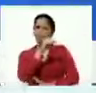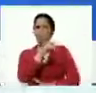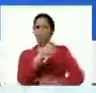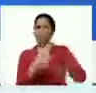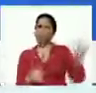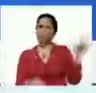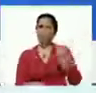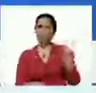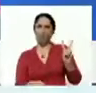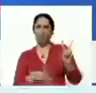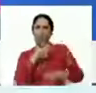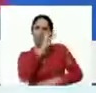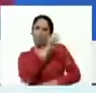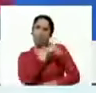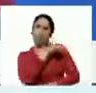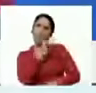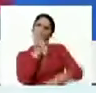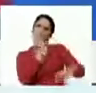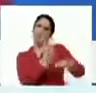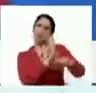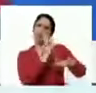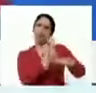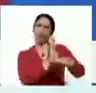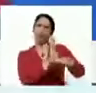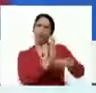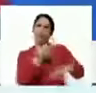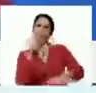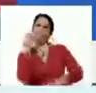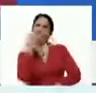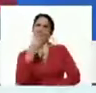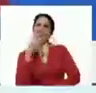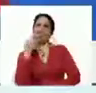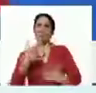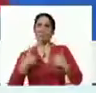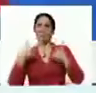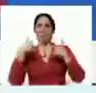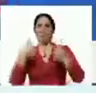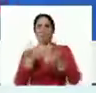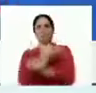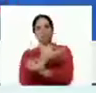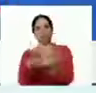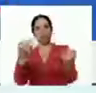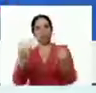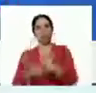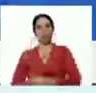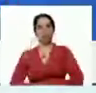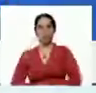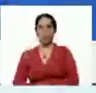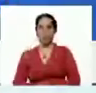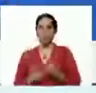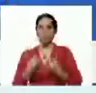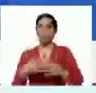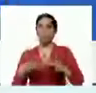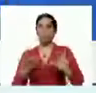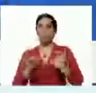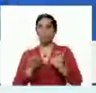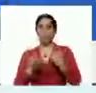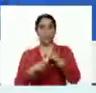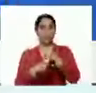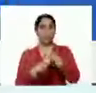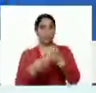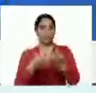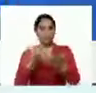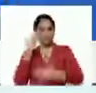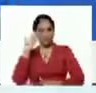bendecida y protegida por una política de salud correcta. Así que, bueno, seguiremos, ustedes saben,